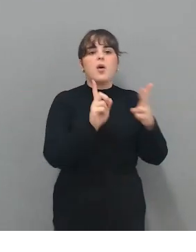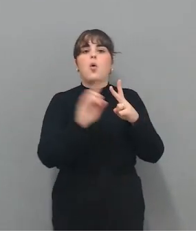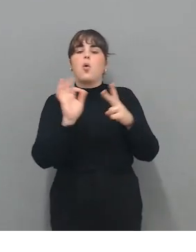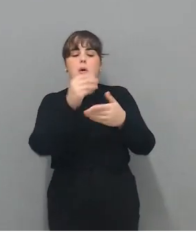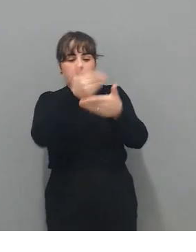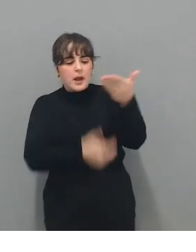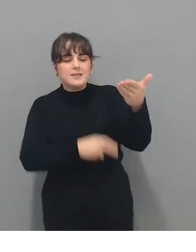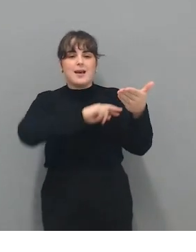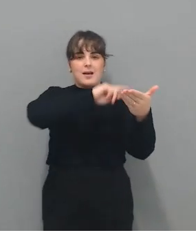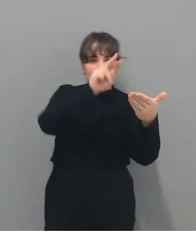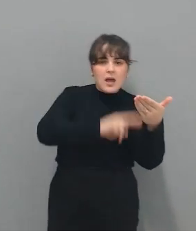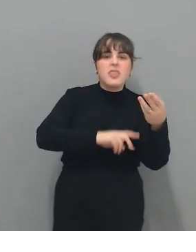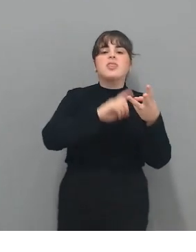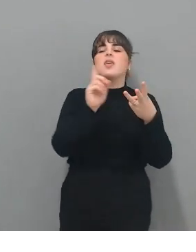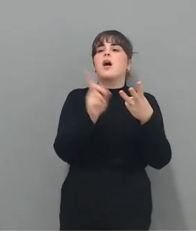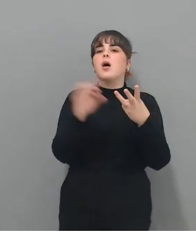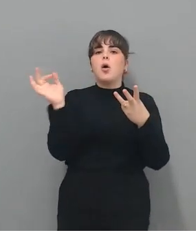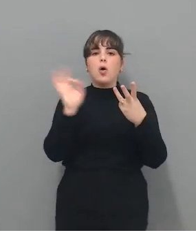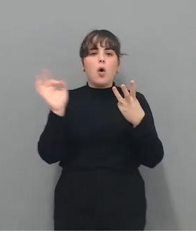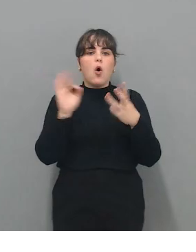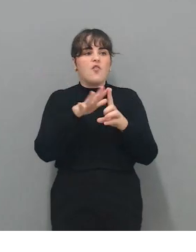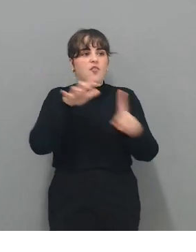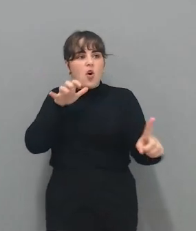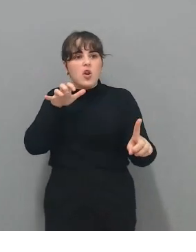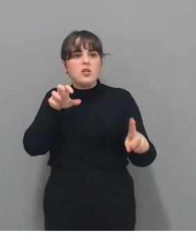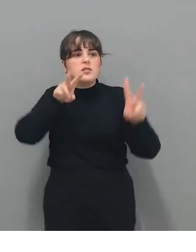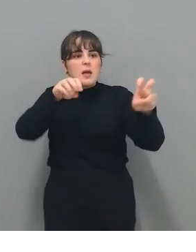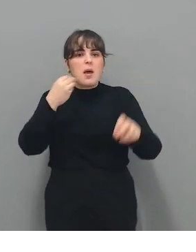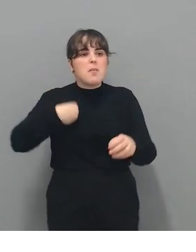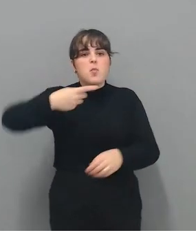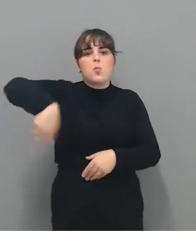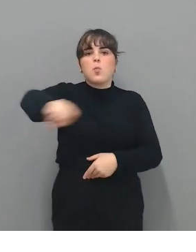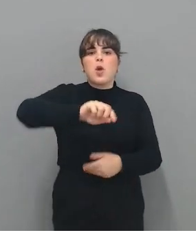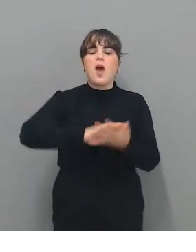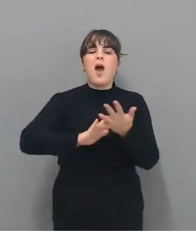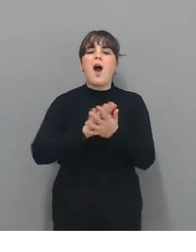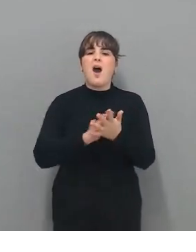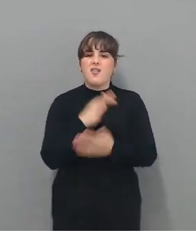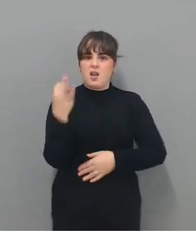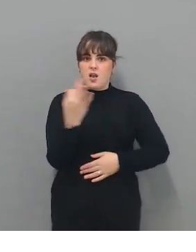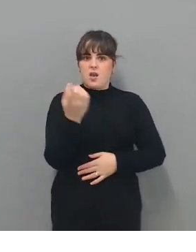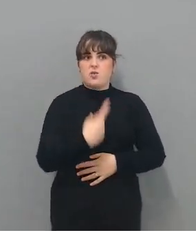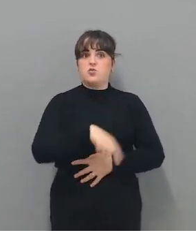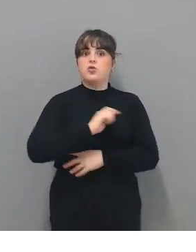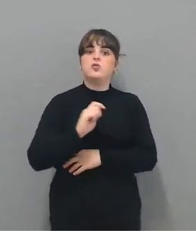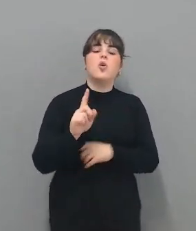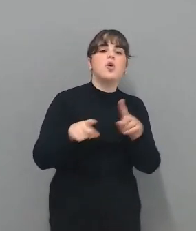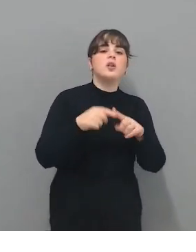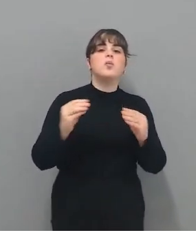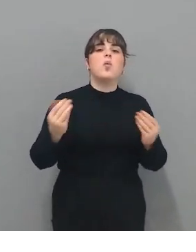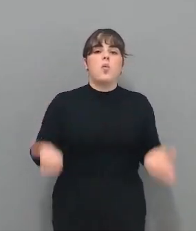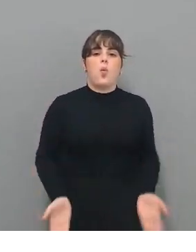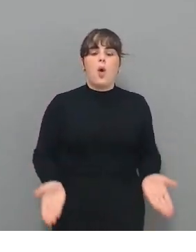cuando vayamos a un foro, sepamos de qué están hablando. ¿Qué queremos conseguir con ellos? Como decimos ahí, combatir el